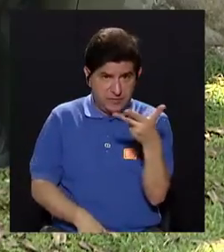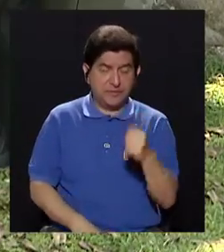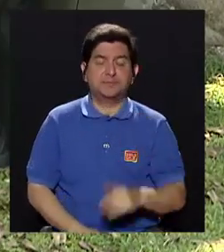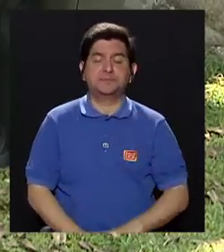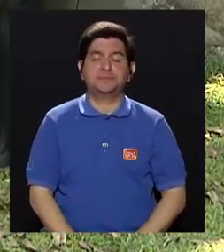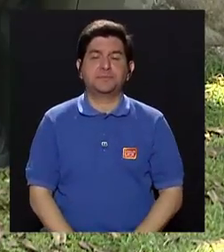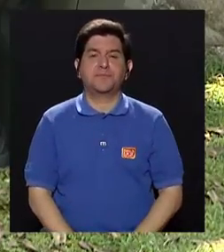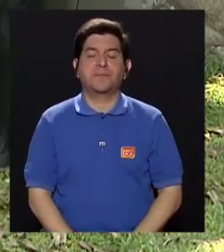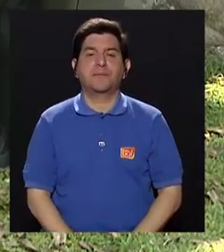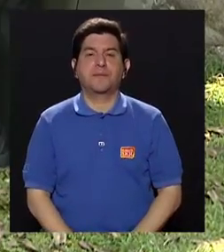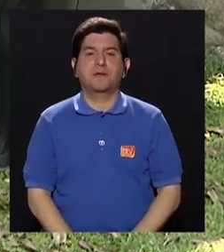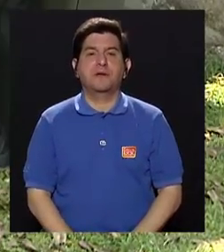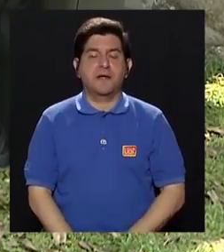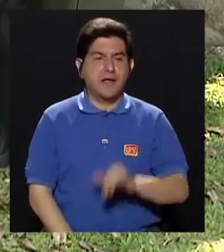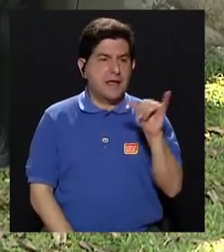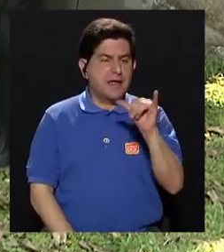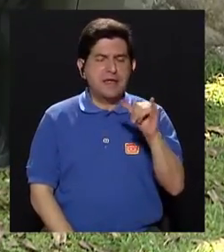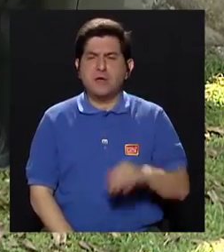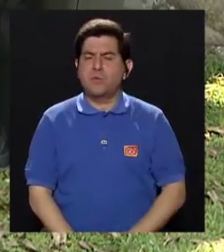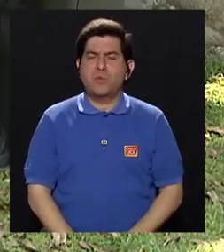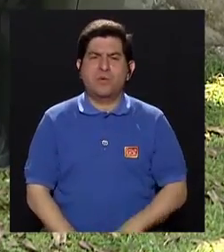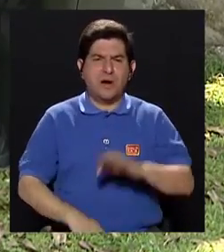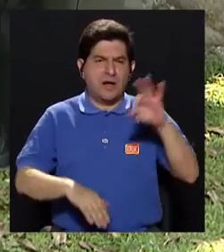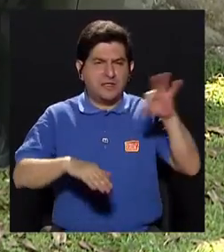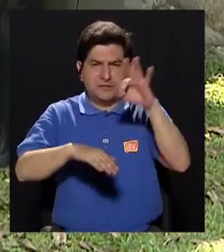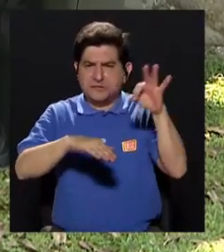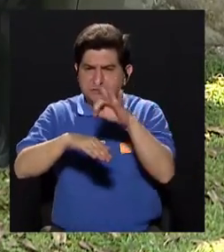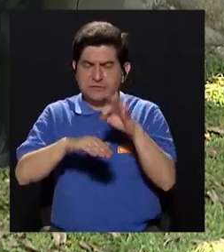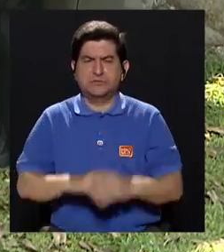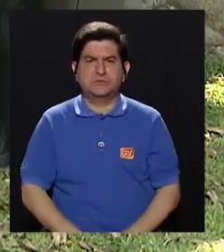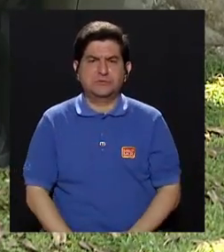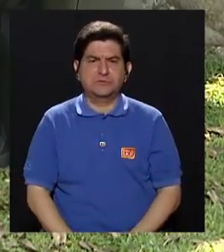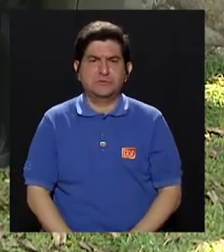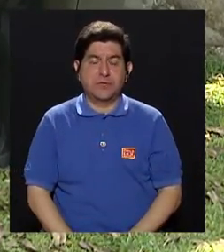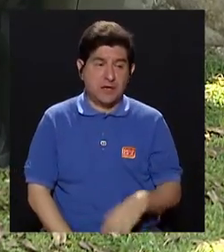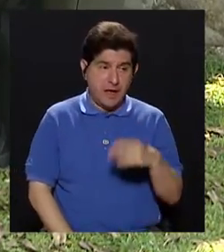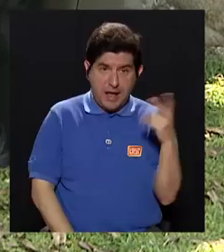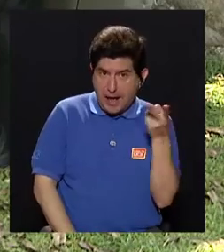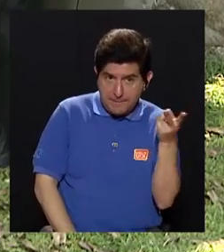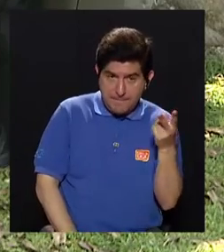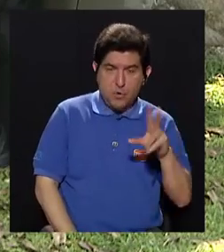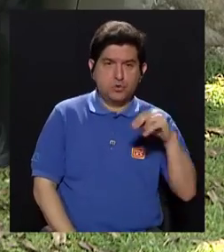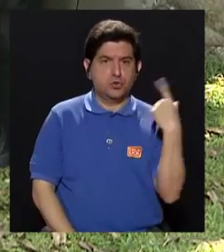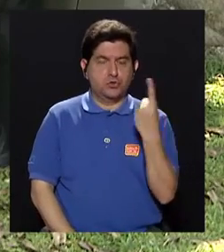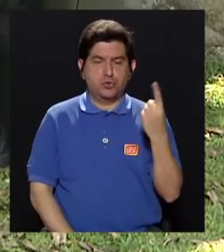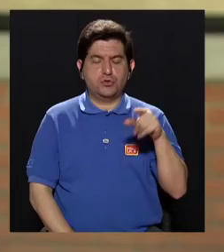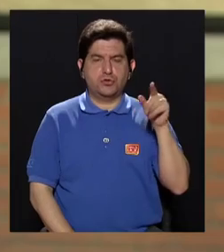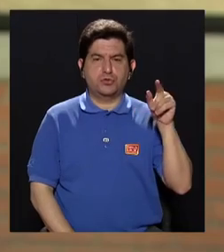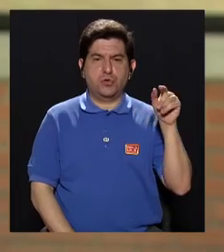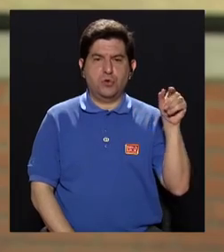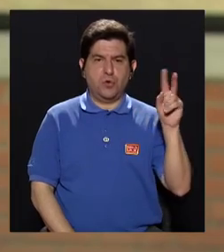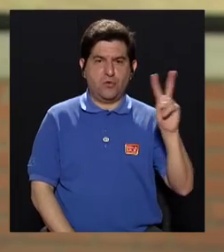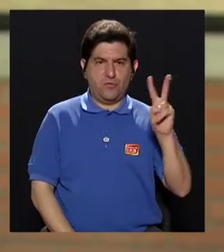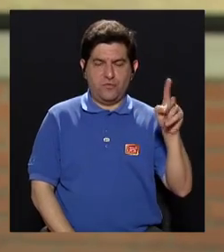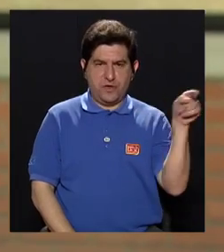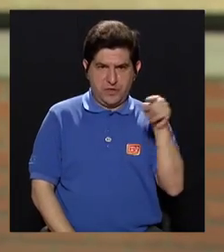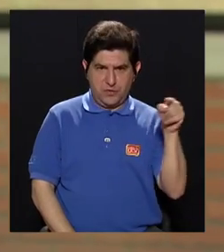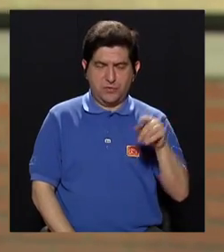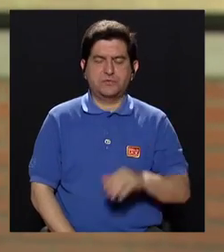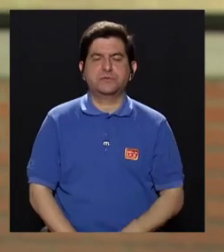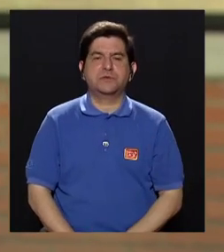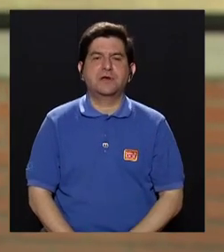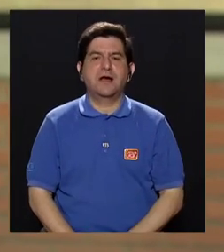al ser el mismo mosquito, estos dos mosquitos los que transmiten, no solo el Zika, sino el Aedes,